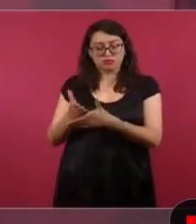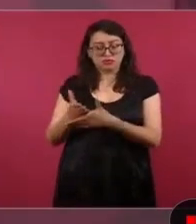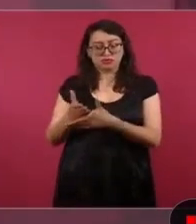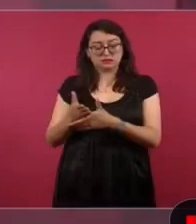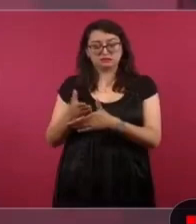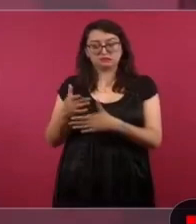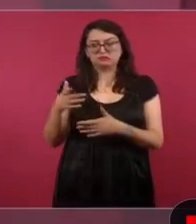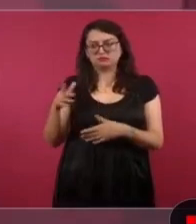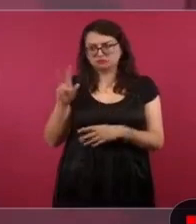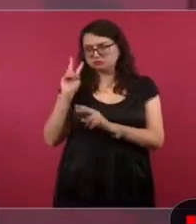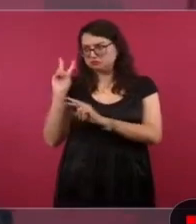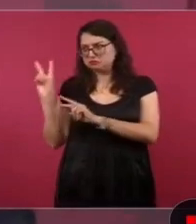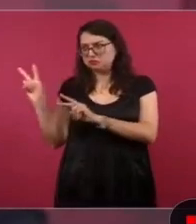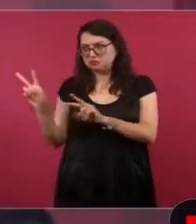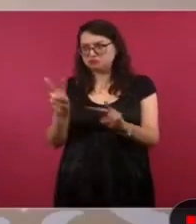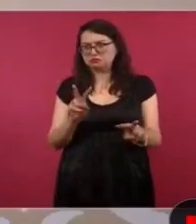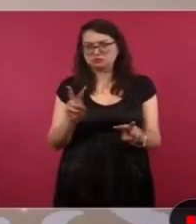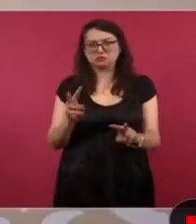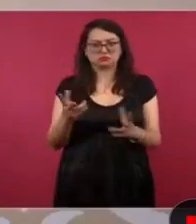hizo muy buen gobierno.